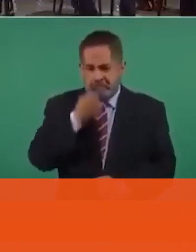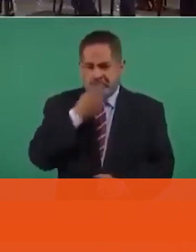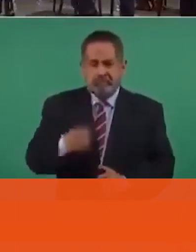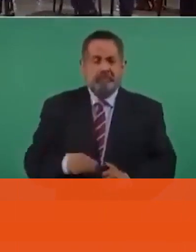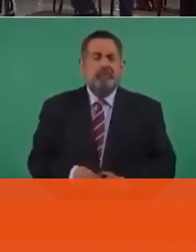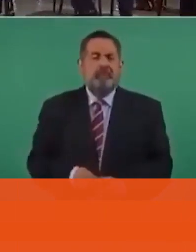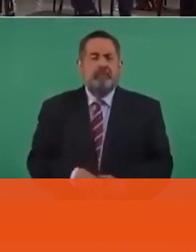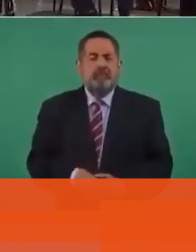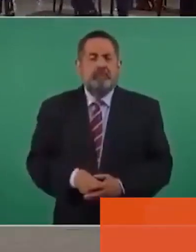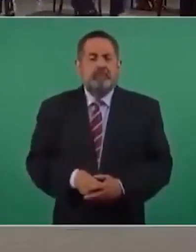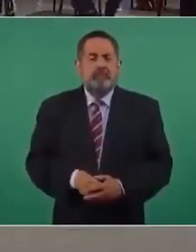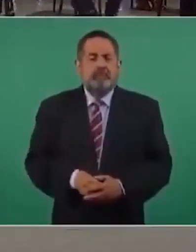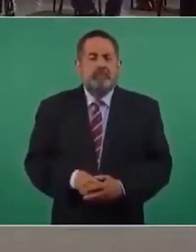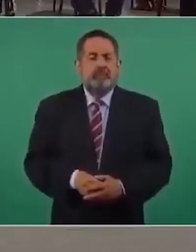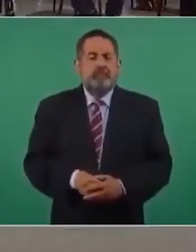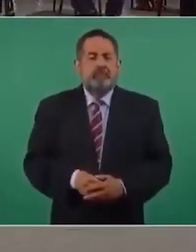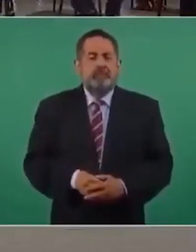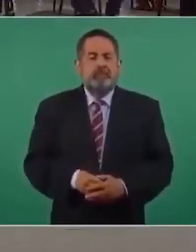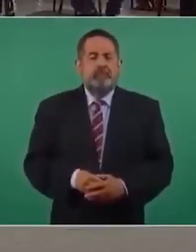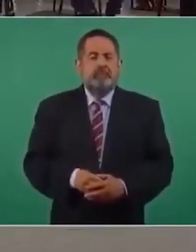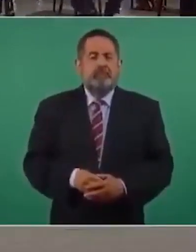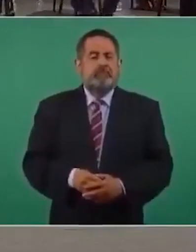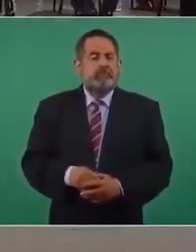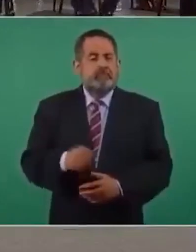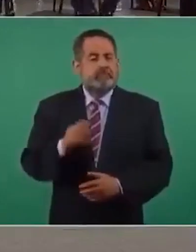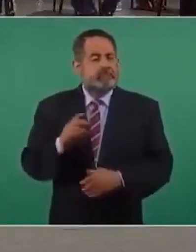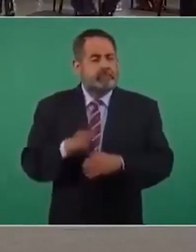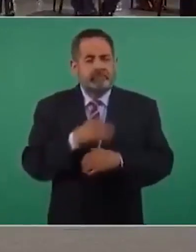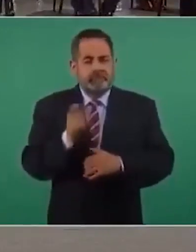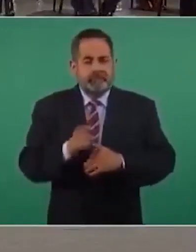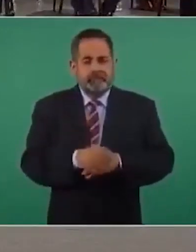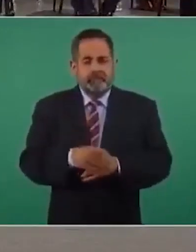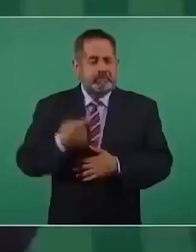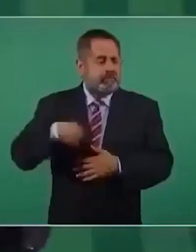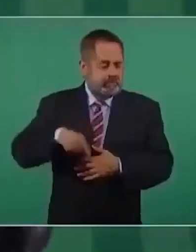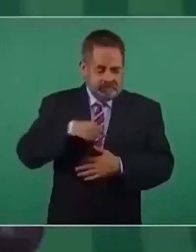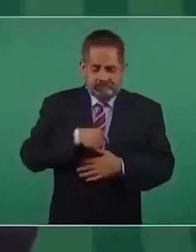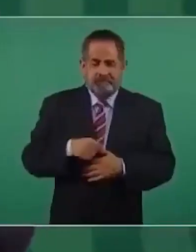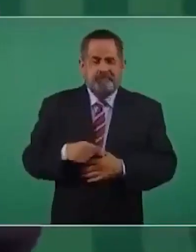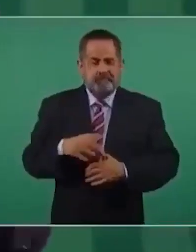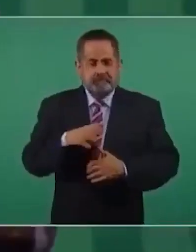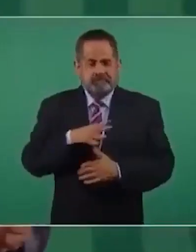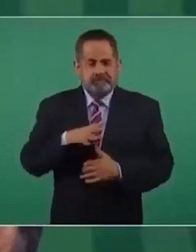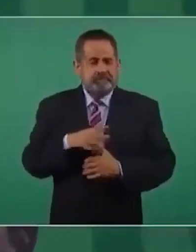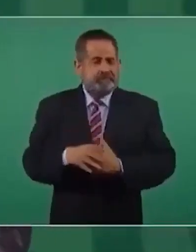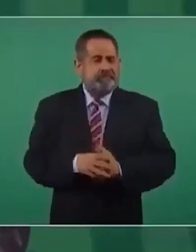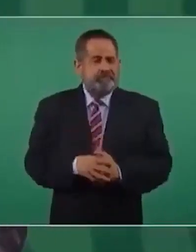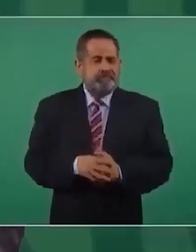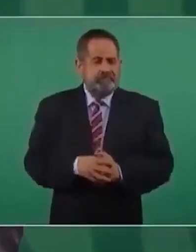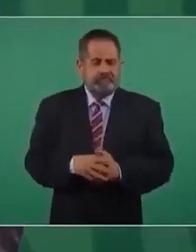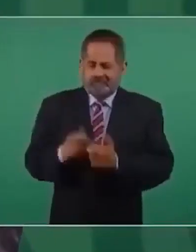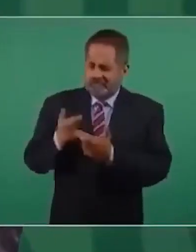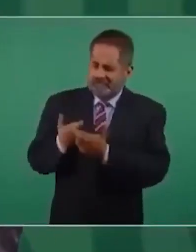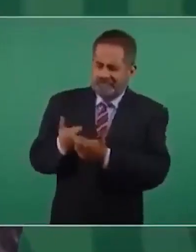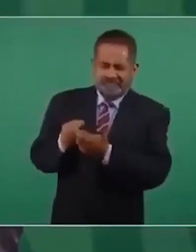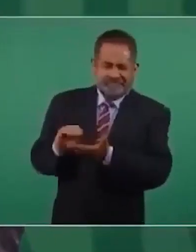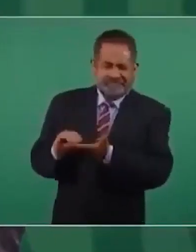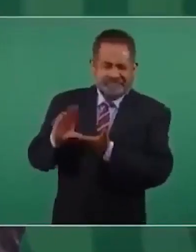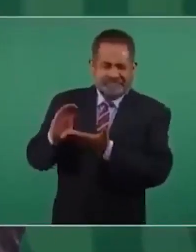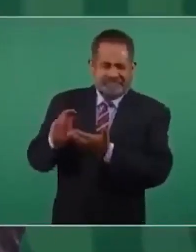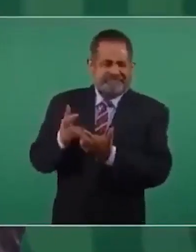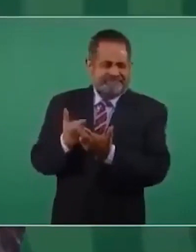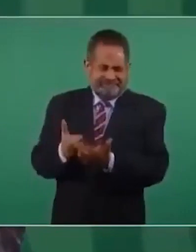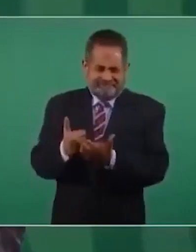porque tenemos una reserva de